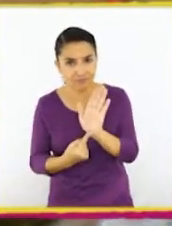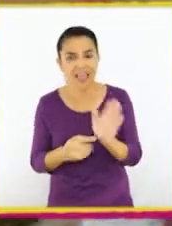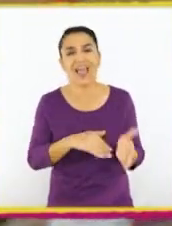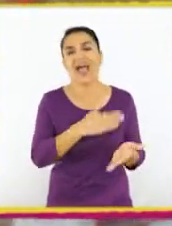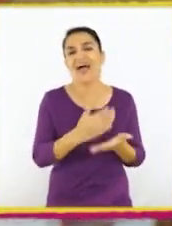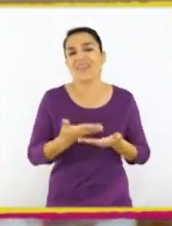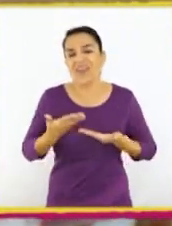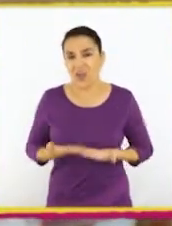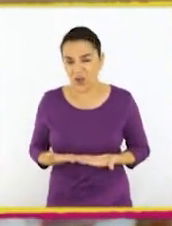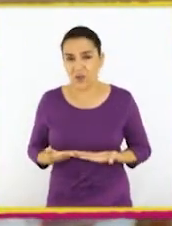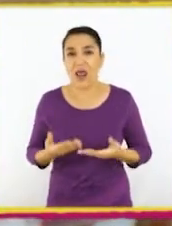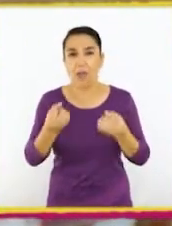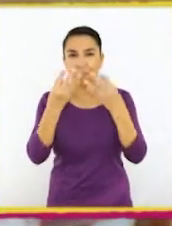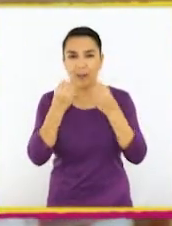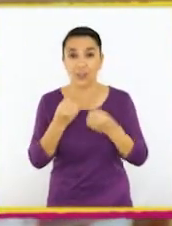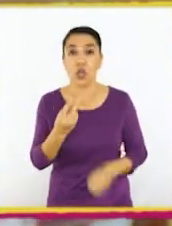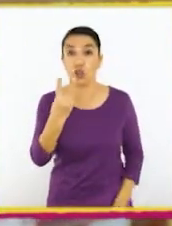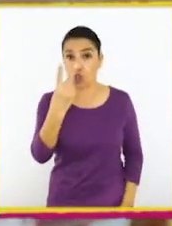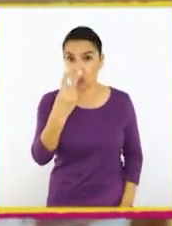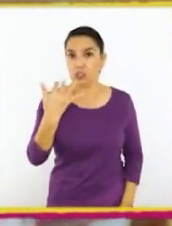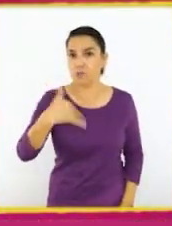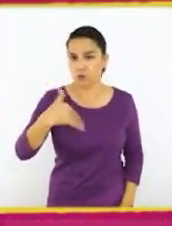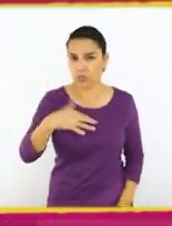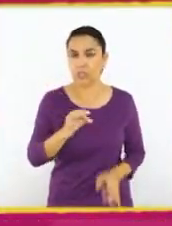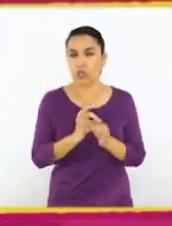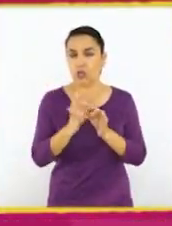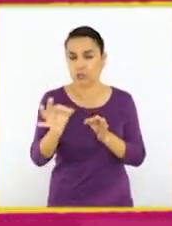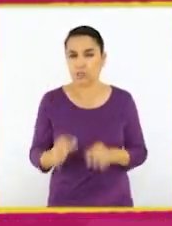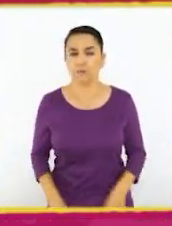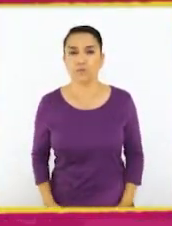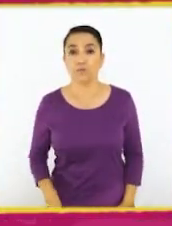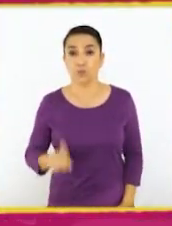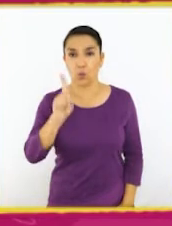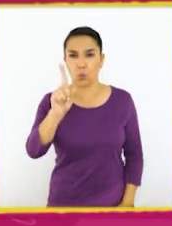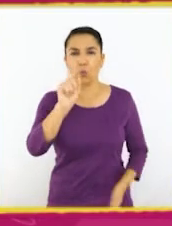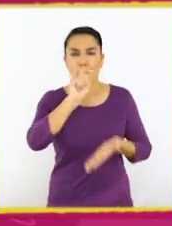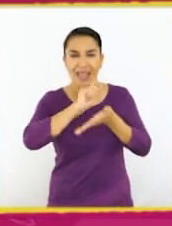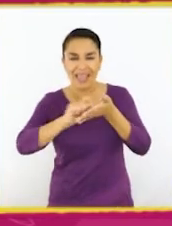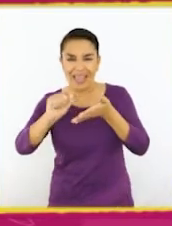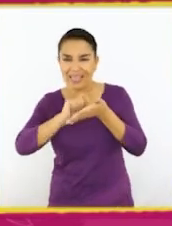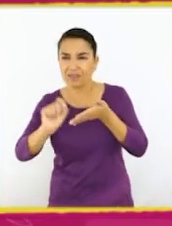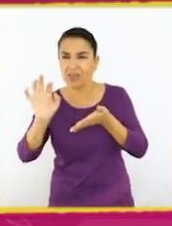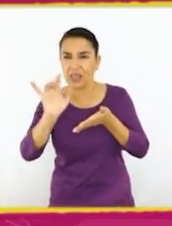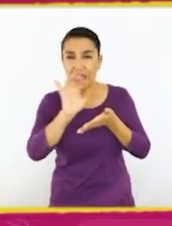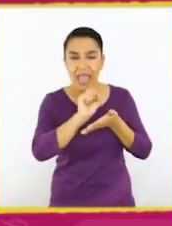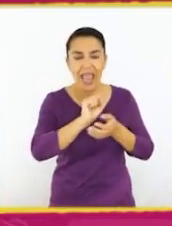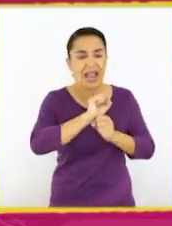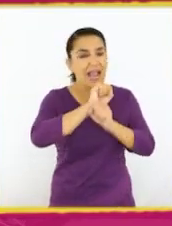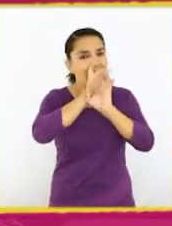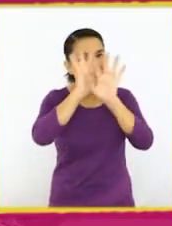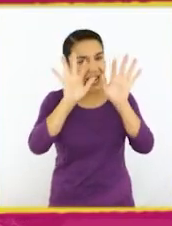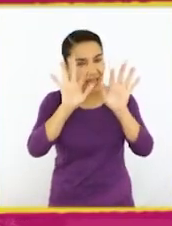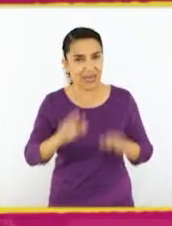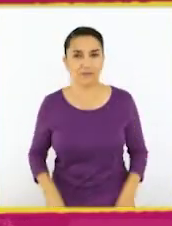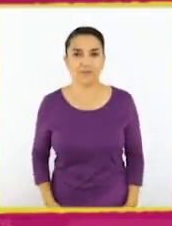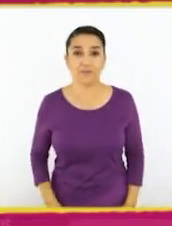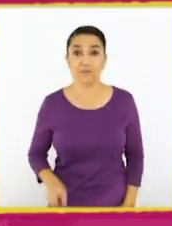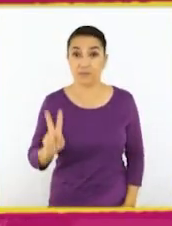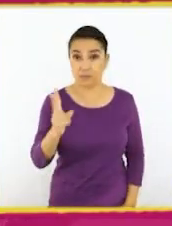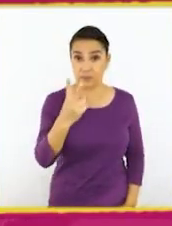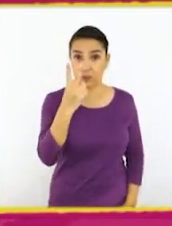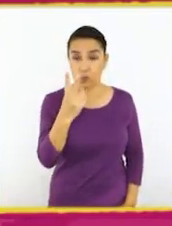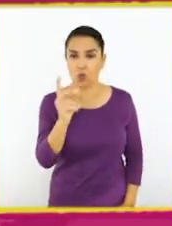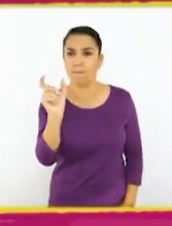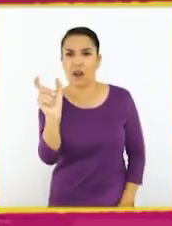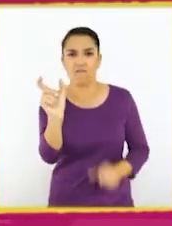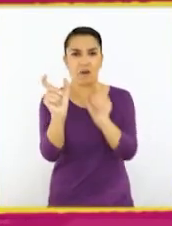hasta ahora hemos aprendido dos grandes consejos. Uno es escribir las letras con claridad. Y el otro es